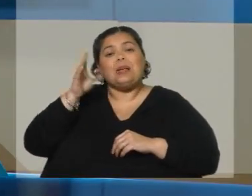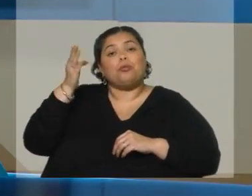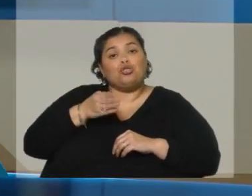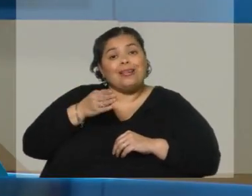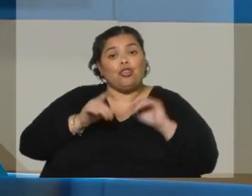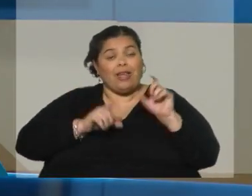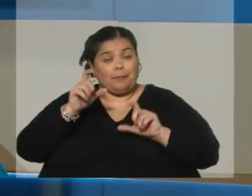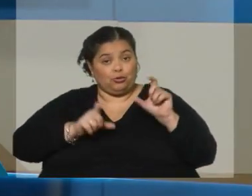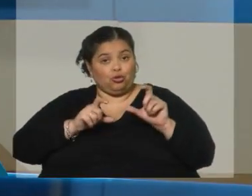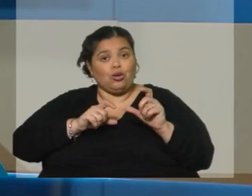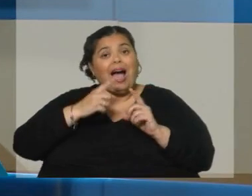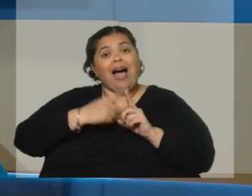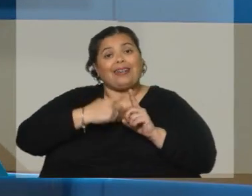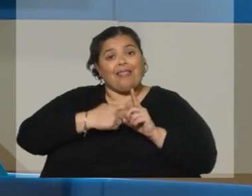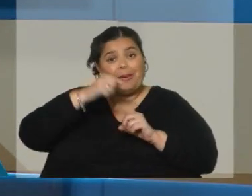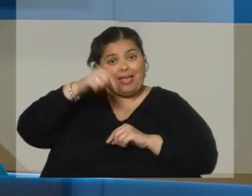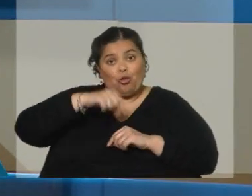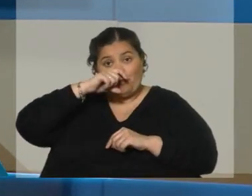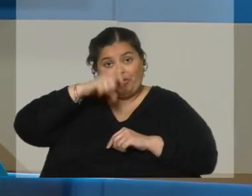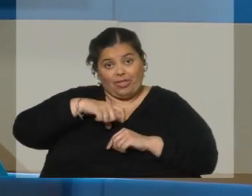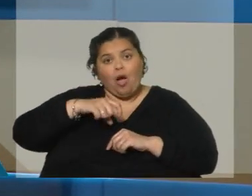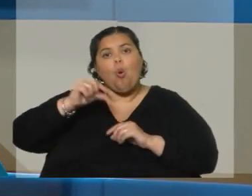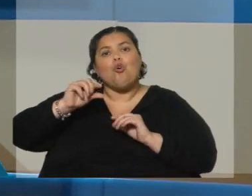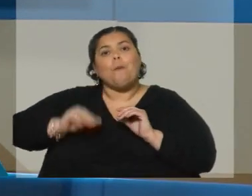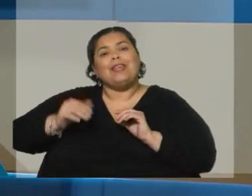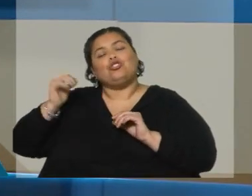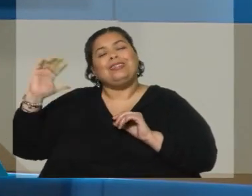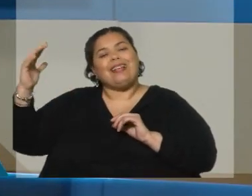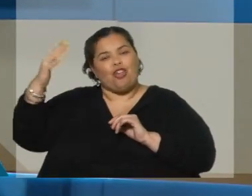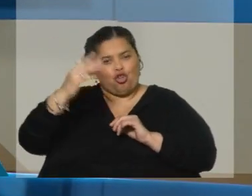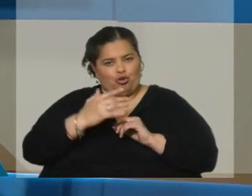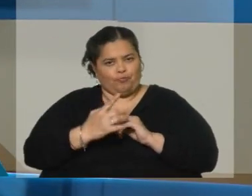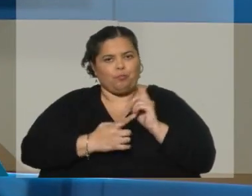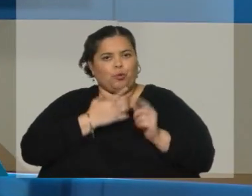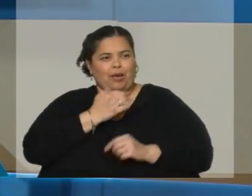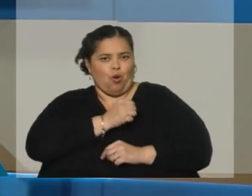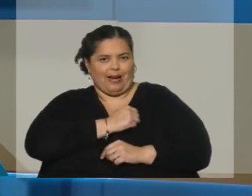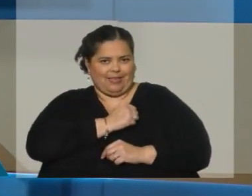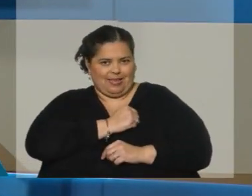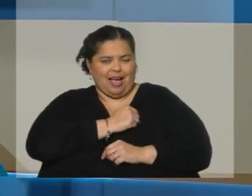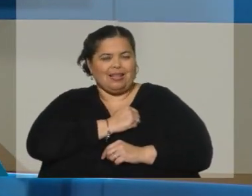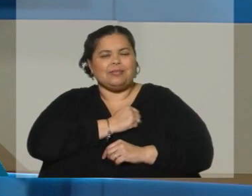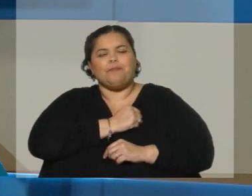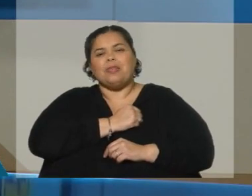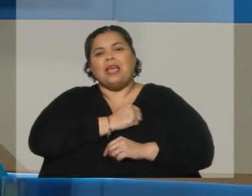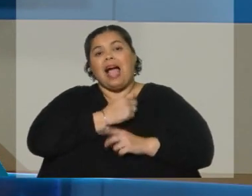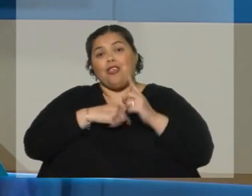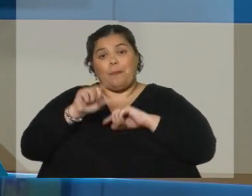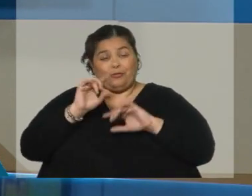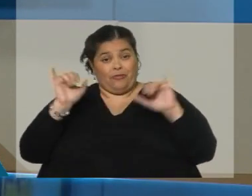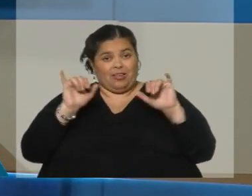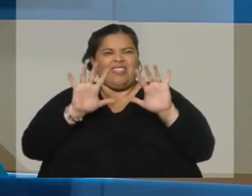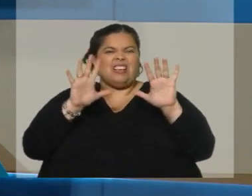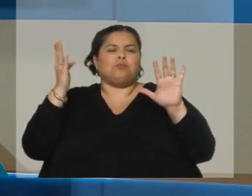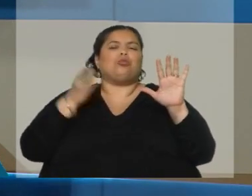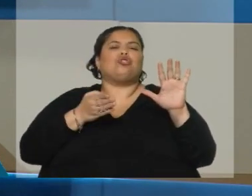arrendamientos. Eso en Montevideo es algo más bajo en el interior. Algunos departamentos, Caso Artigas, por ejemplo, al cierre de 2022 andaban por un